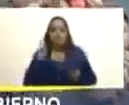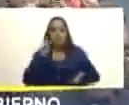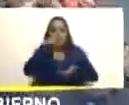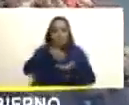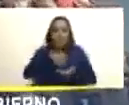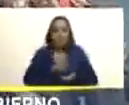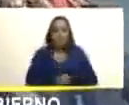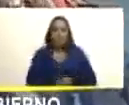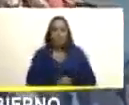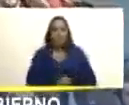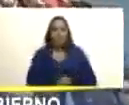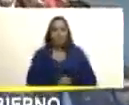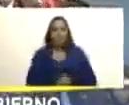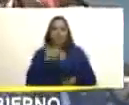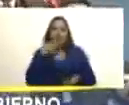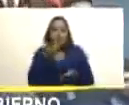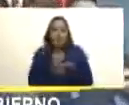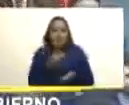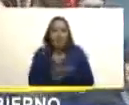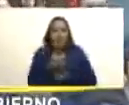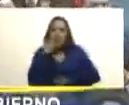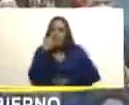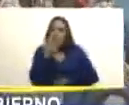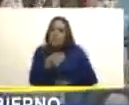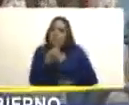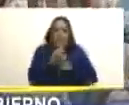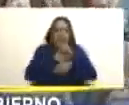a proponer a decir